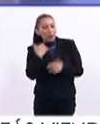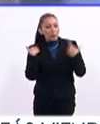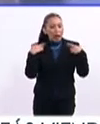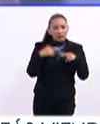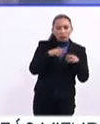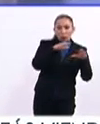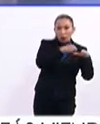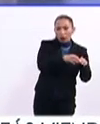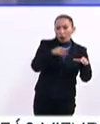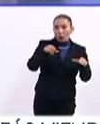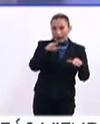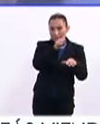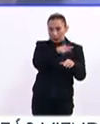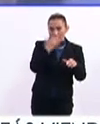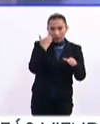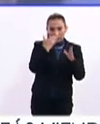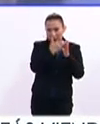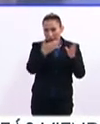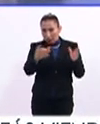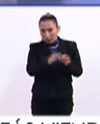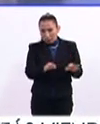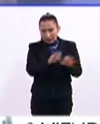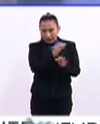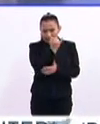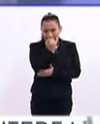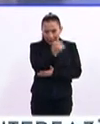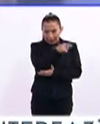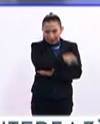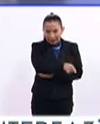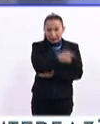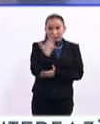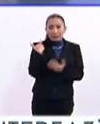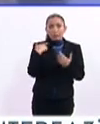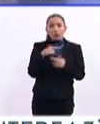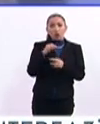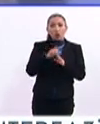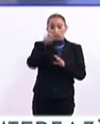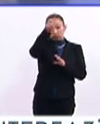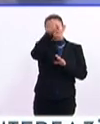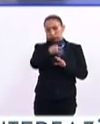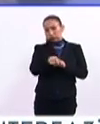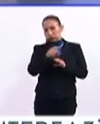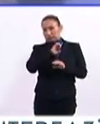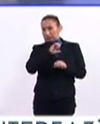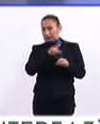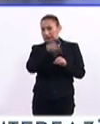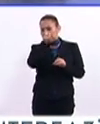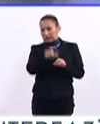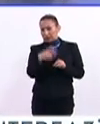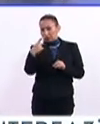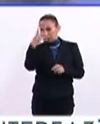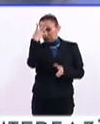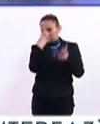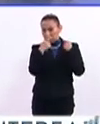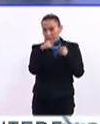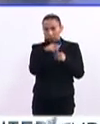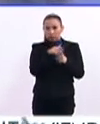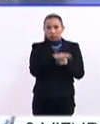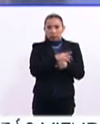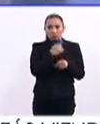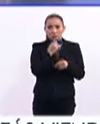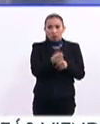magisterio y el maestro en esta etapa tan importante que debe ser un magisterio además con un perfil muy especializado, puesto que son